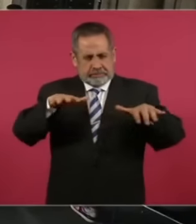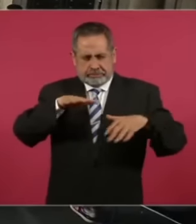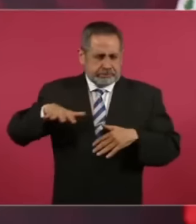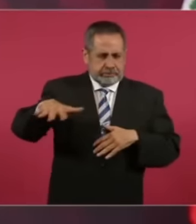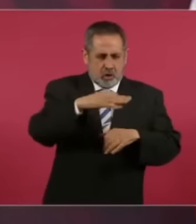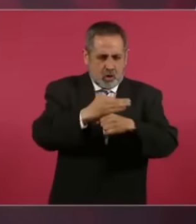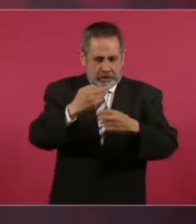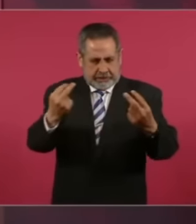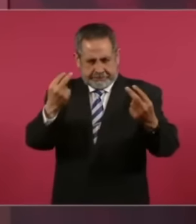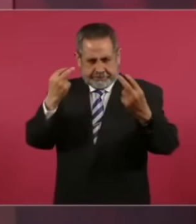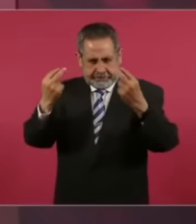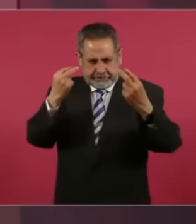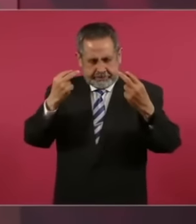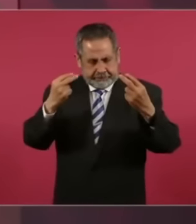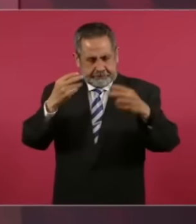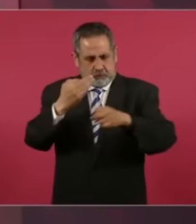nos están viendo